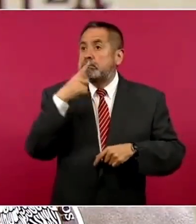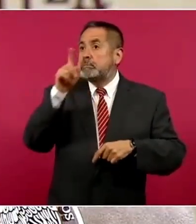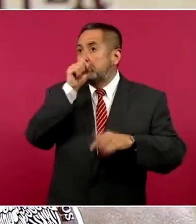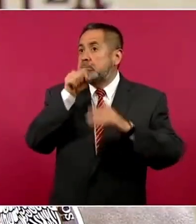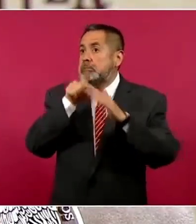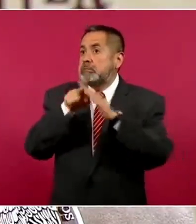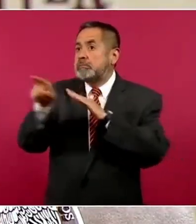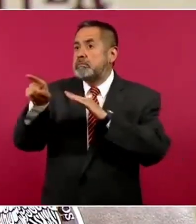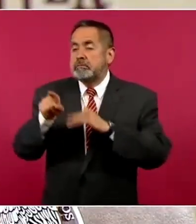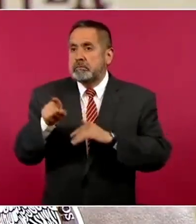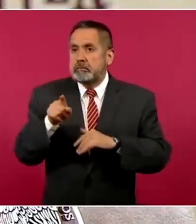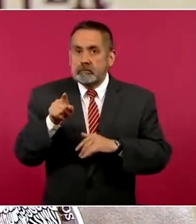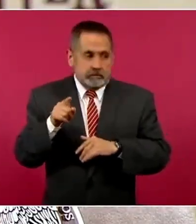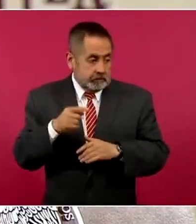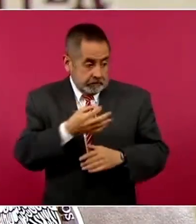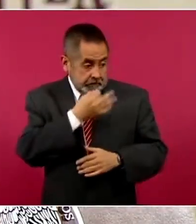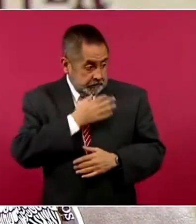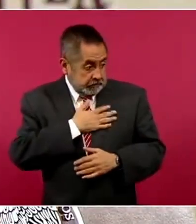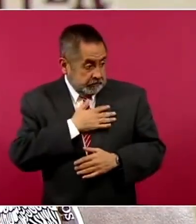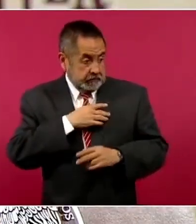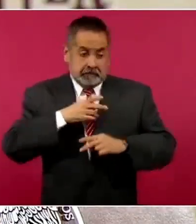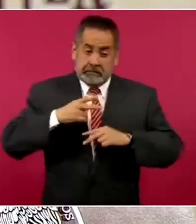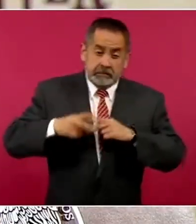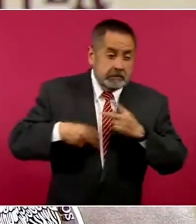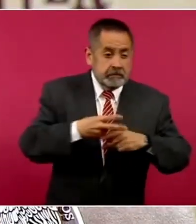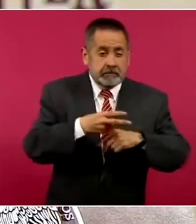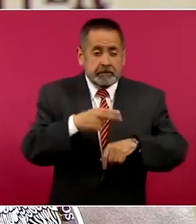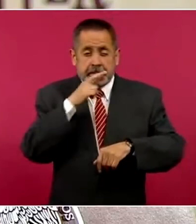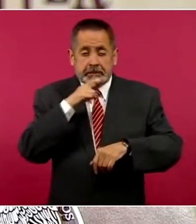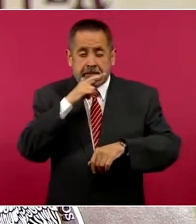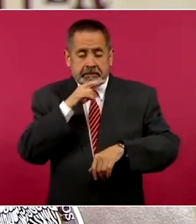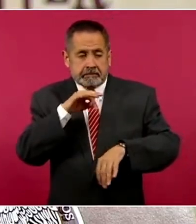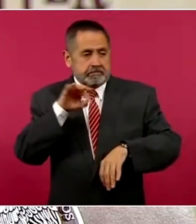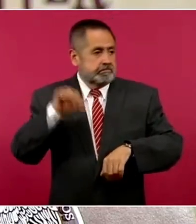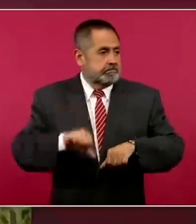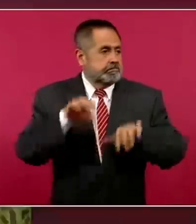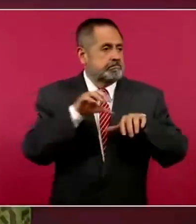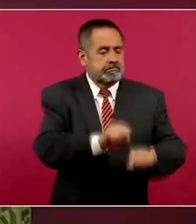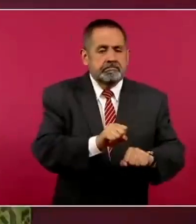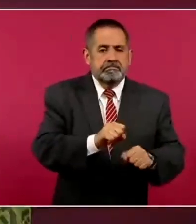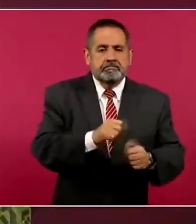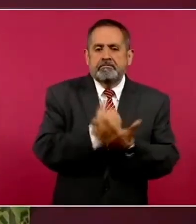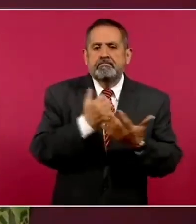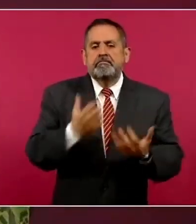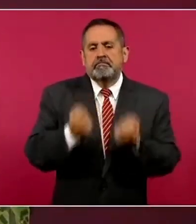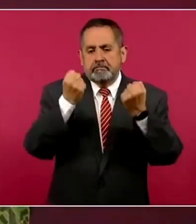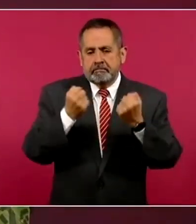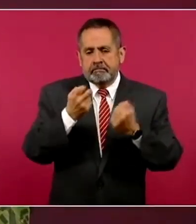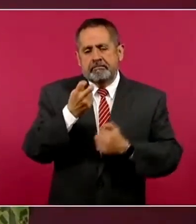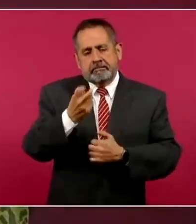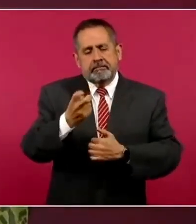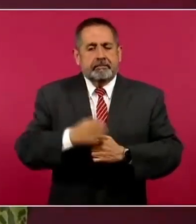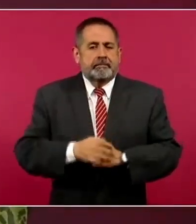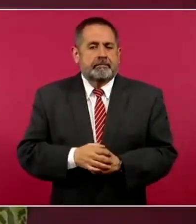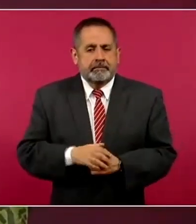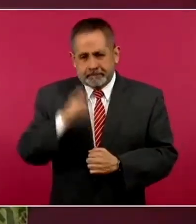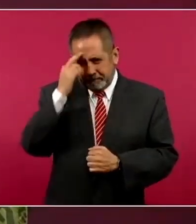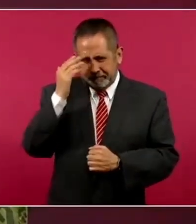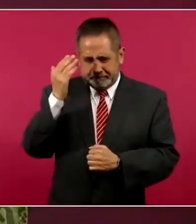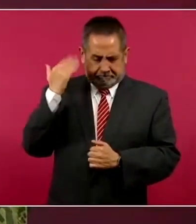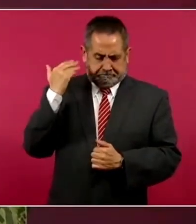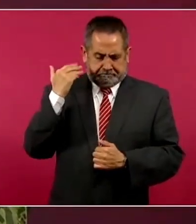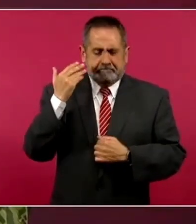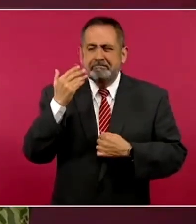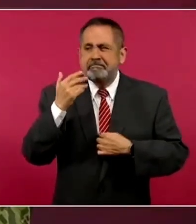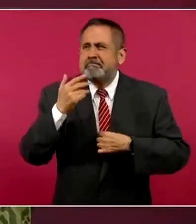parte de las autoridades y eso nos permite actuar con rapidez y evitar que se den estos secuestros. En días anteriores dábamos los números